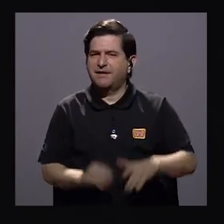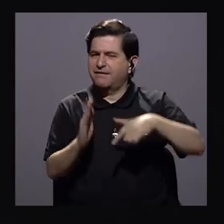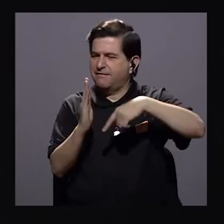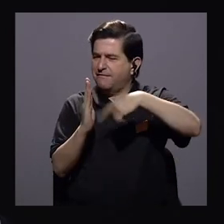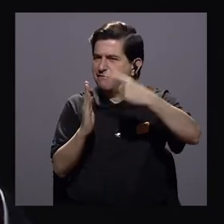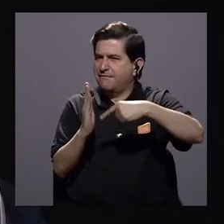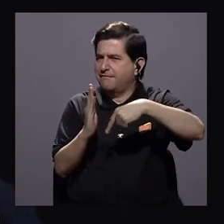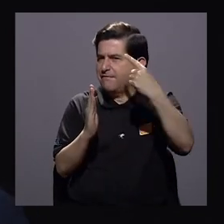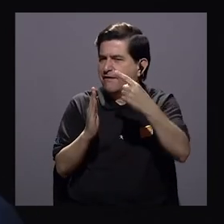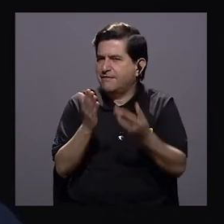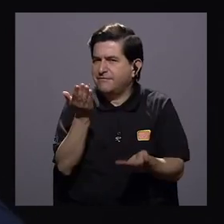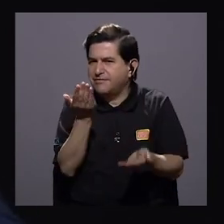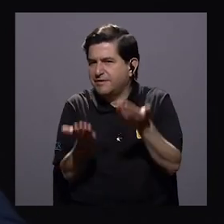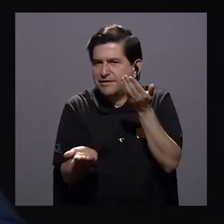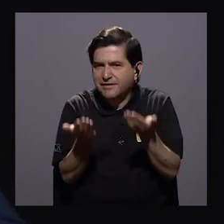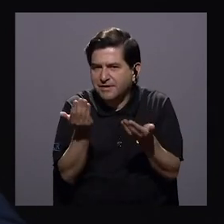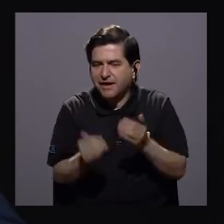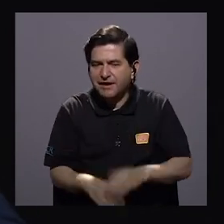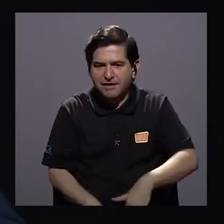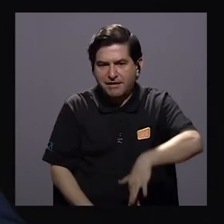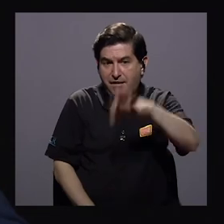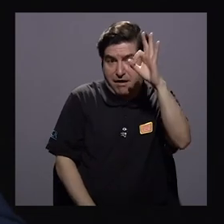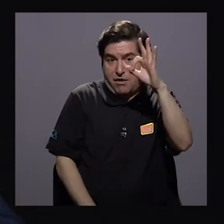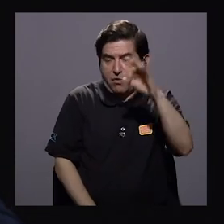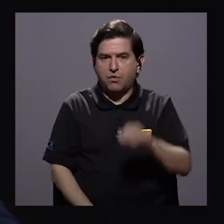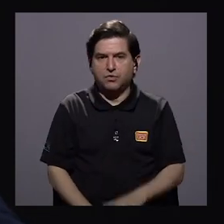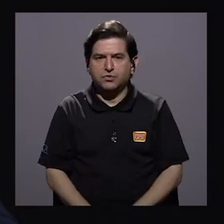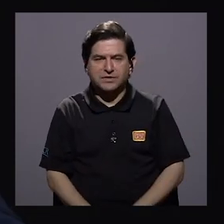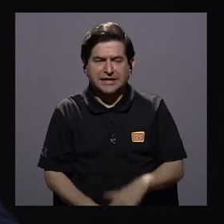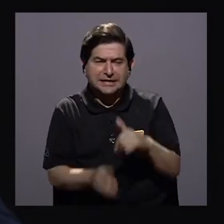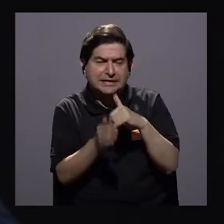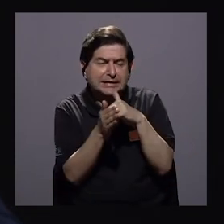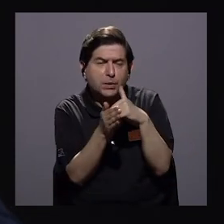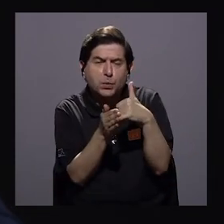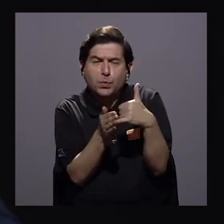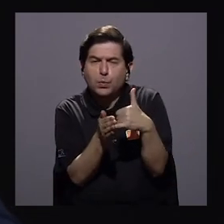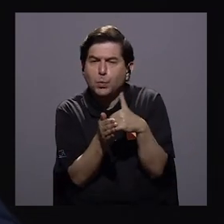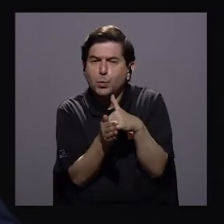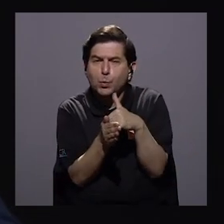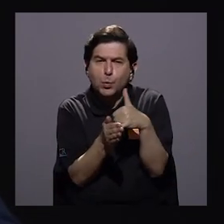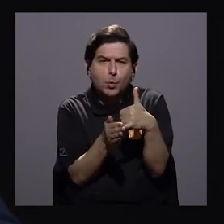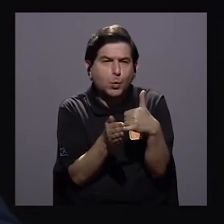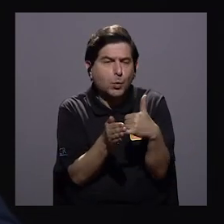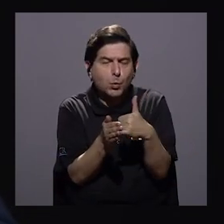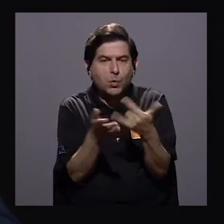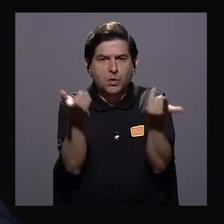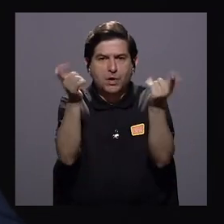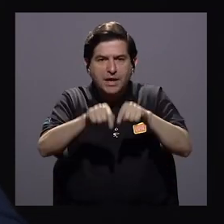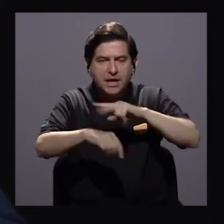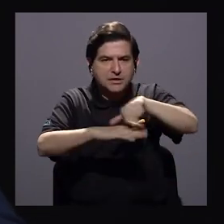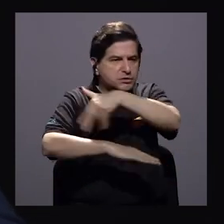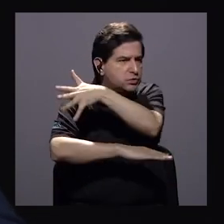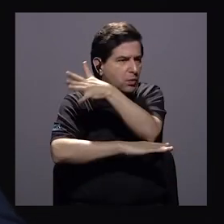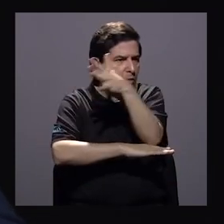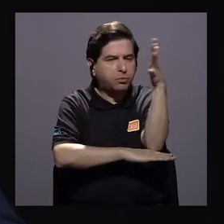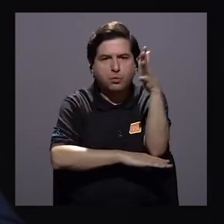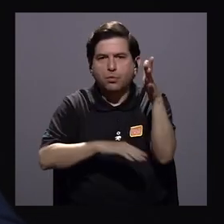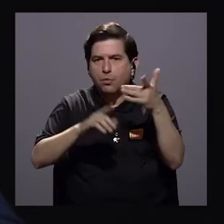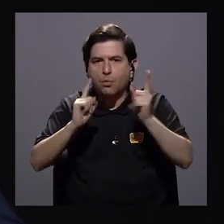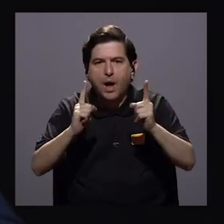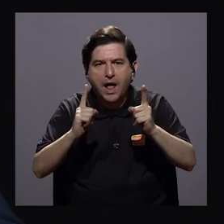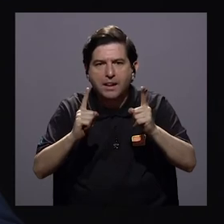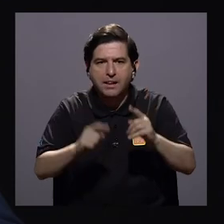calificación podríamos encontrar en términos de fragilidad en el caso de la naturaleza?